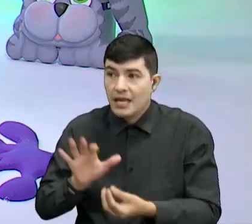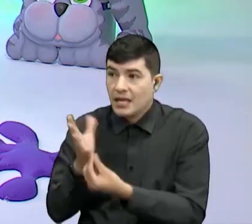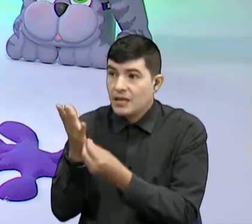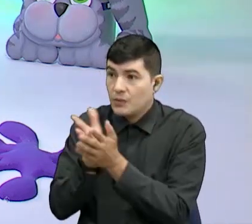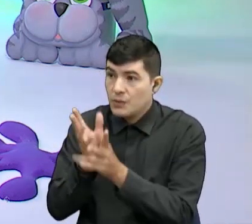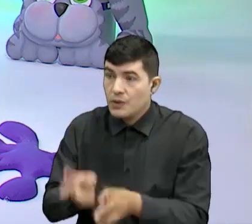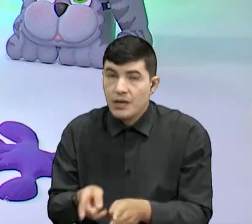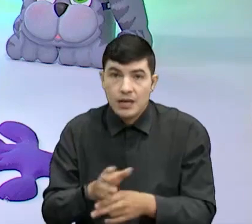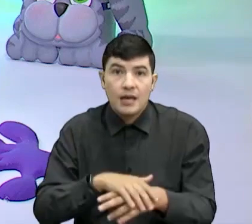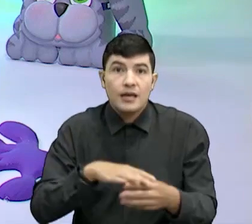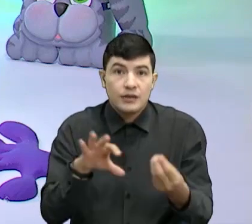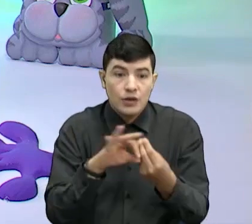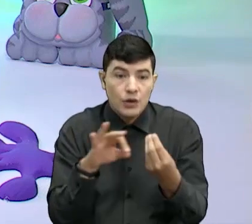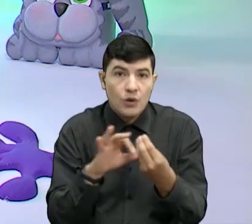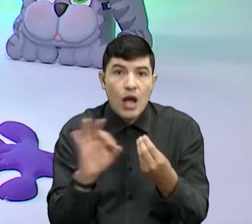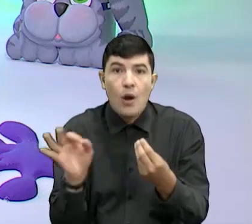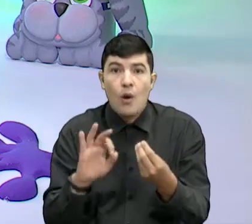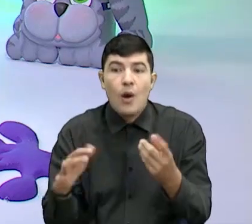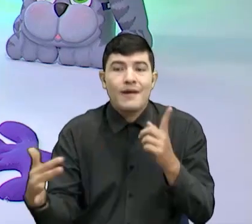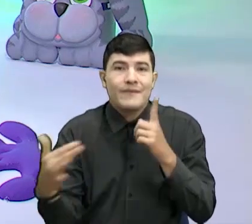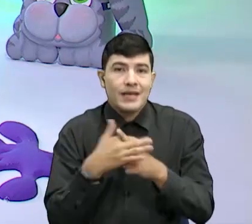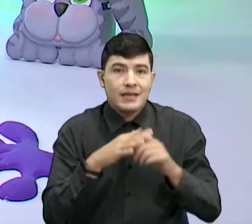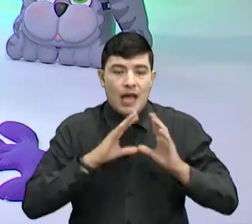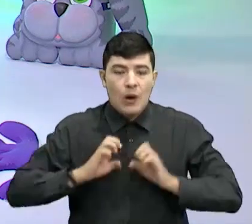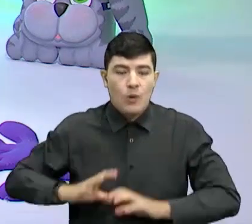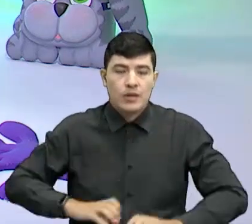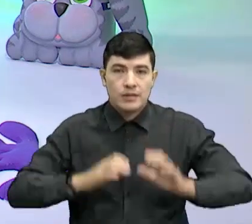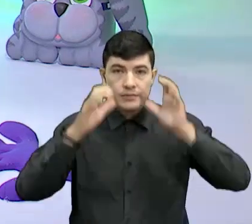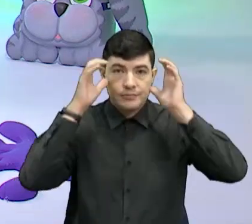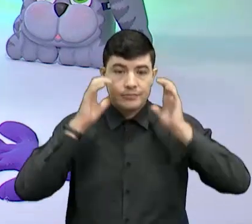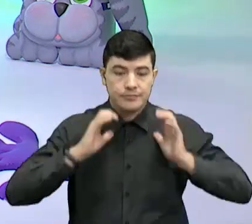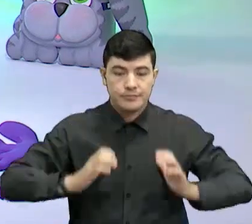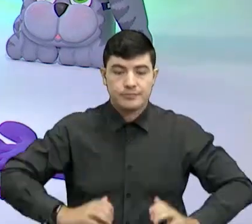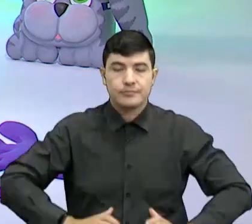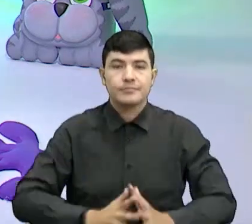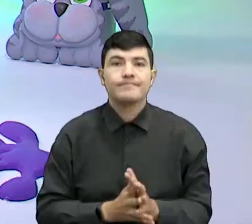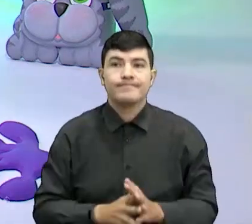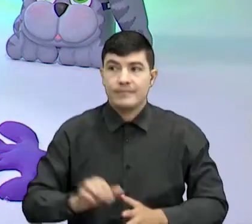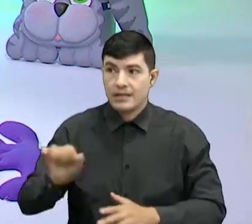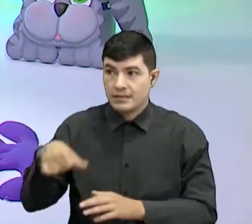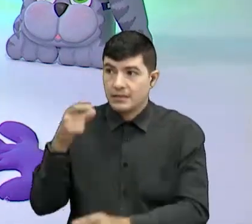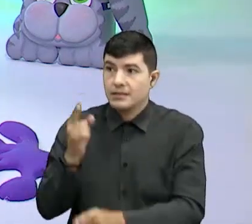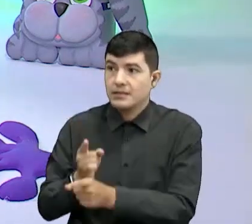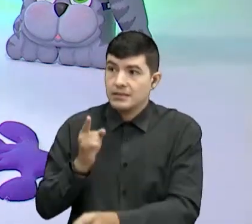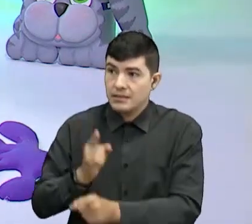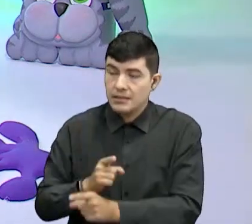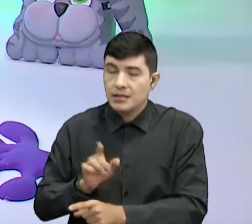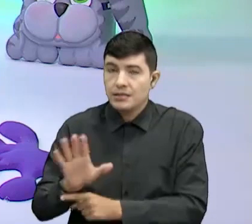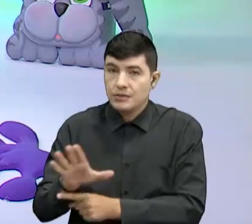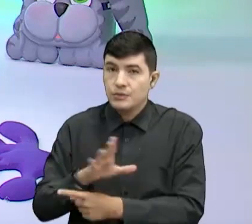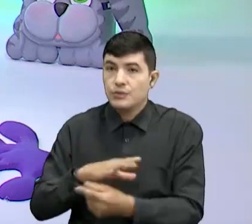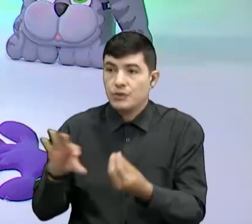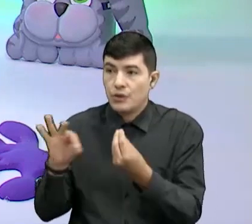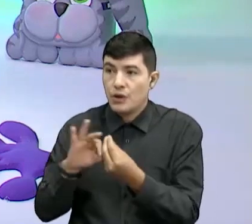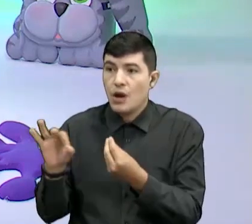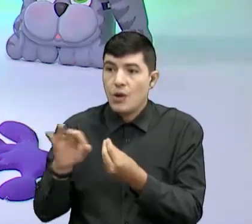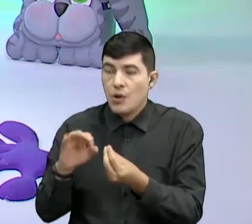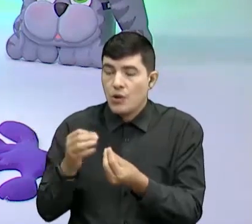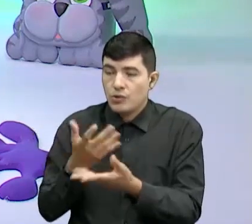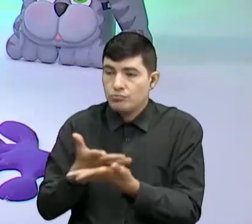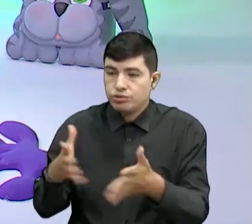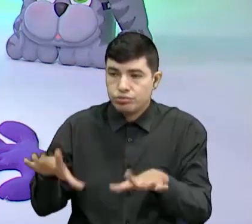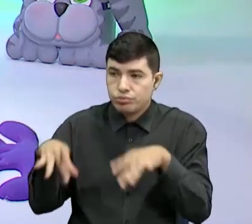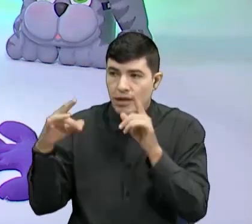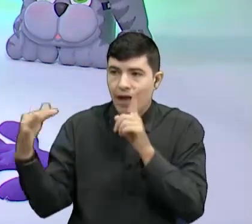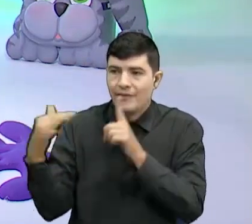De las drogas y efectos nocivos. Muy bien, de las sustancias psicoactivas y esos efectos nocivos que tienen en nuestro cuerpo.